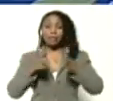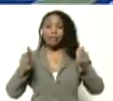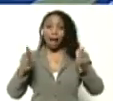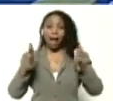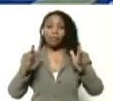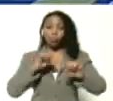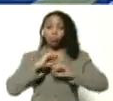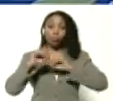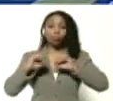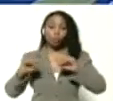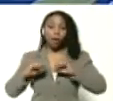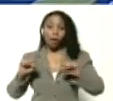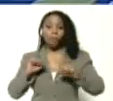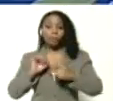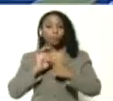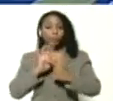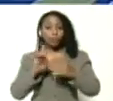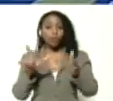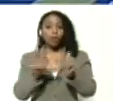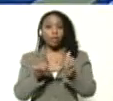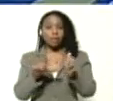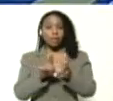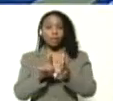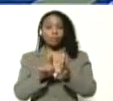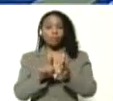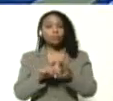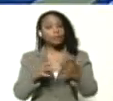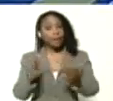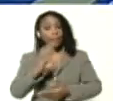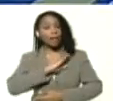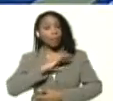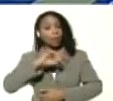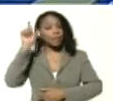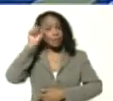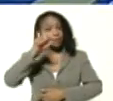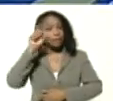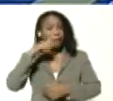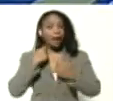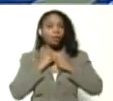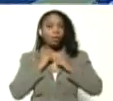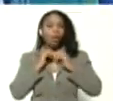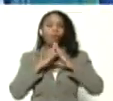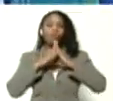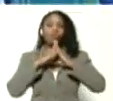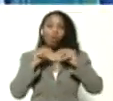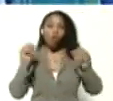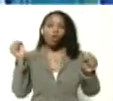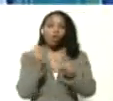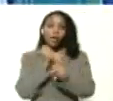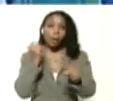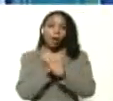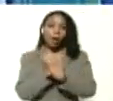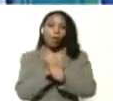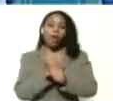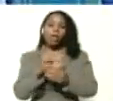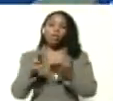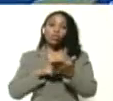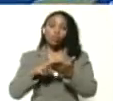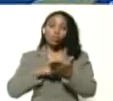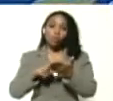innovadores e innovadoras en los liceos que tenemos que enseñar Aristóbulo con todos sus trabajos y resultados